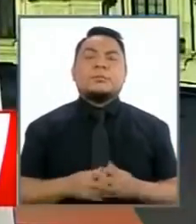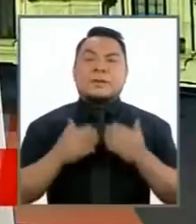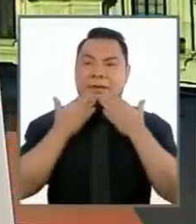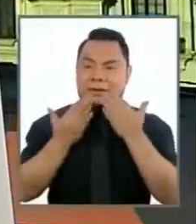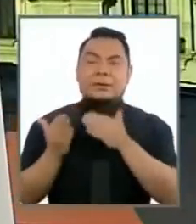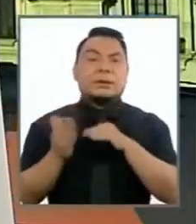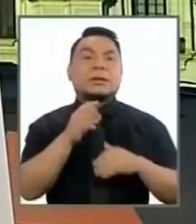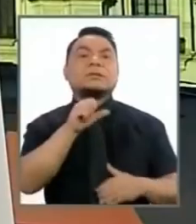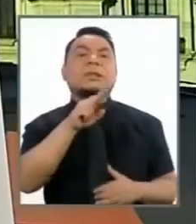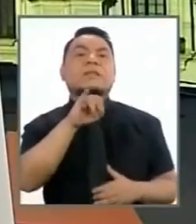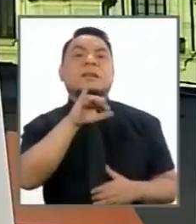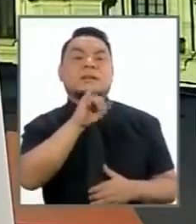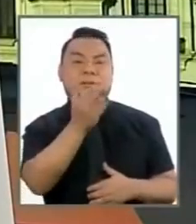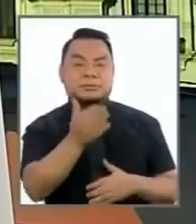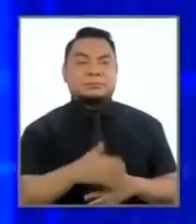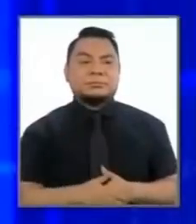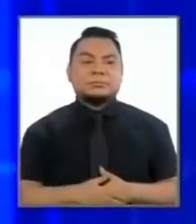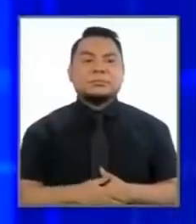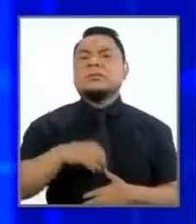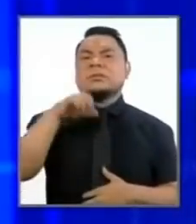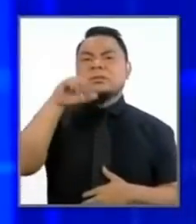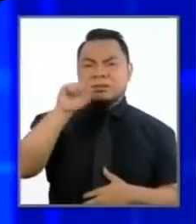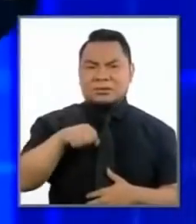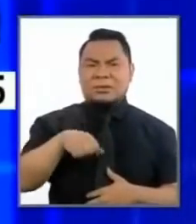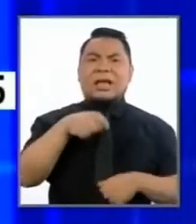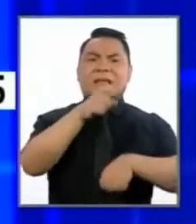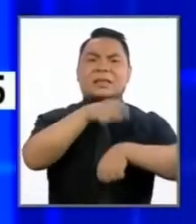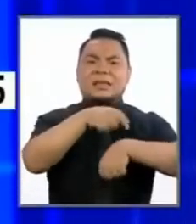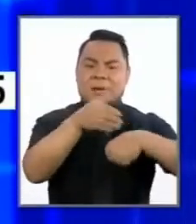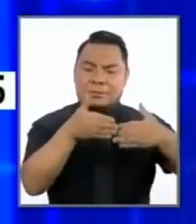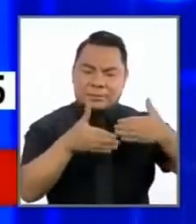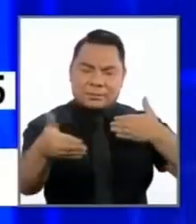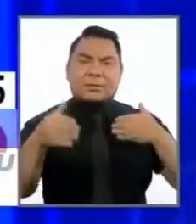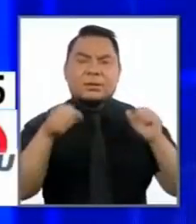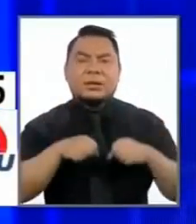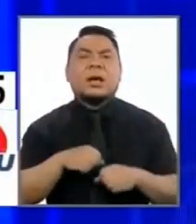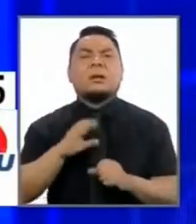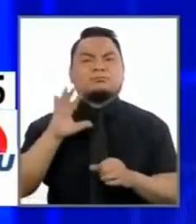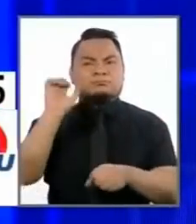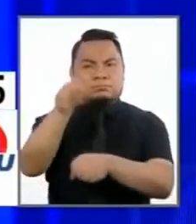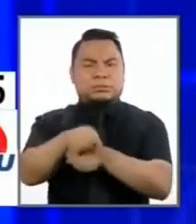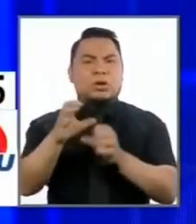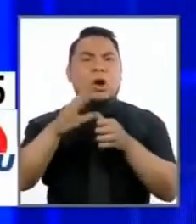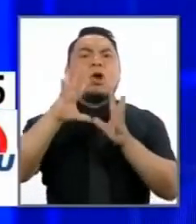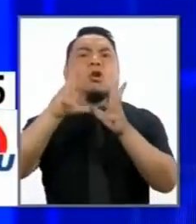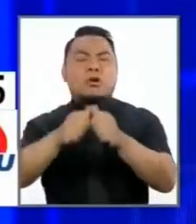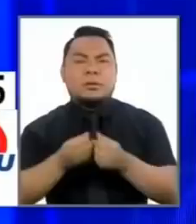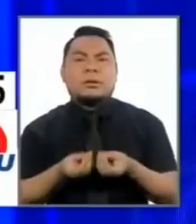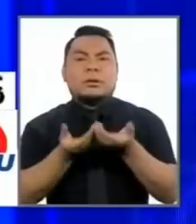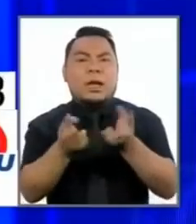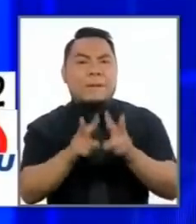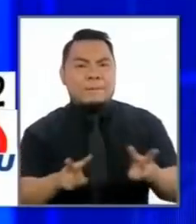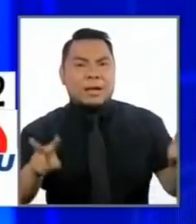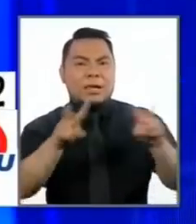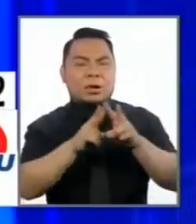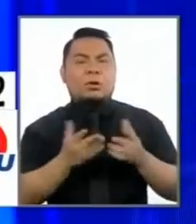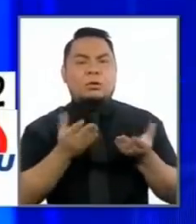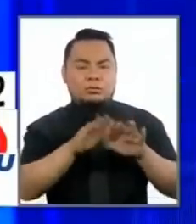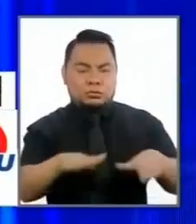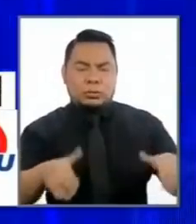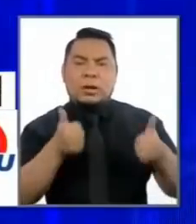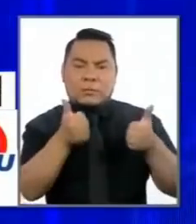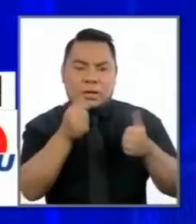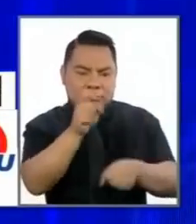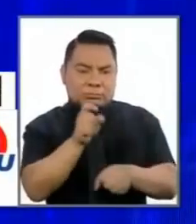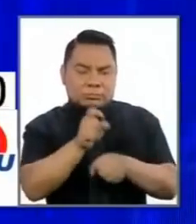bien señor Salaberri por supuesto que a largo plazo vamos a acabar con la delincuencia cuando sembremos valores y principios en nuestros niños